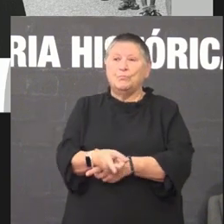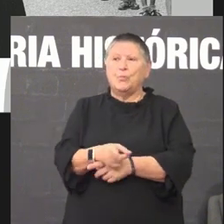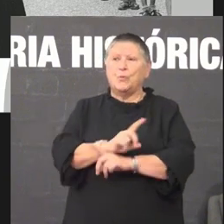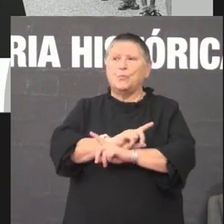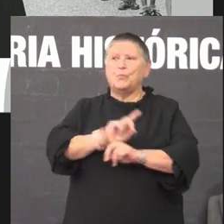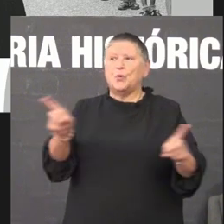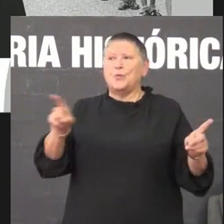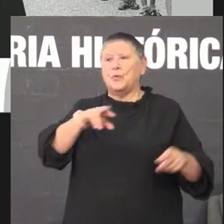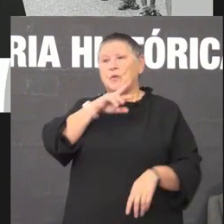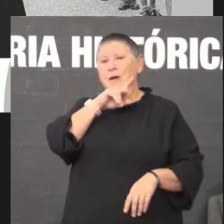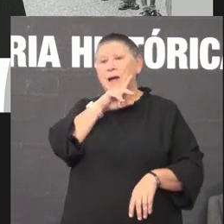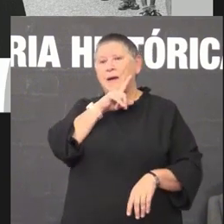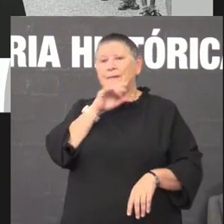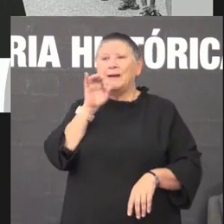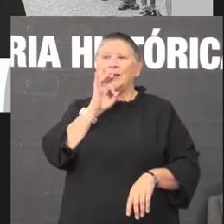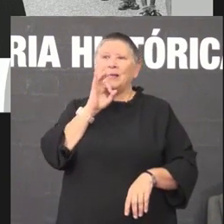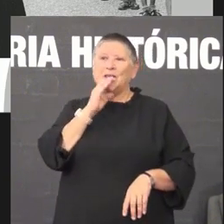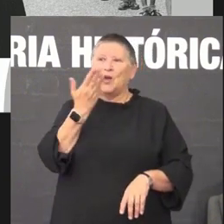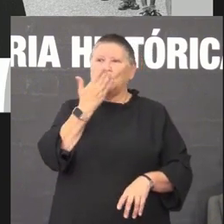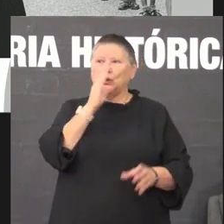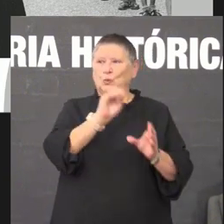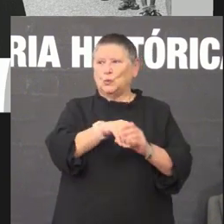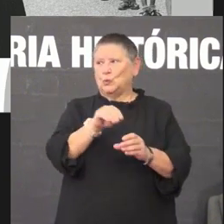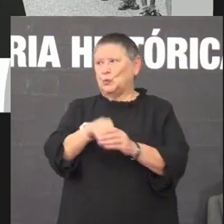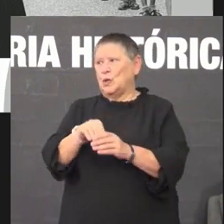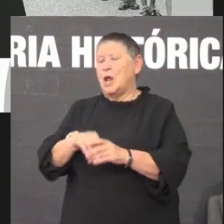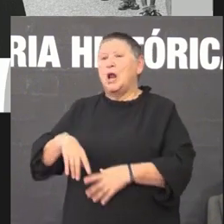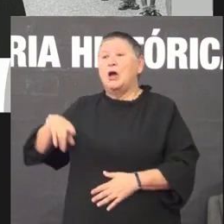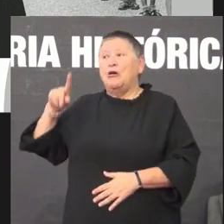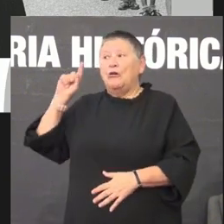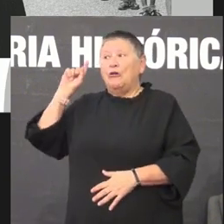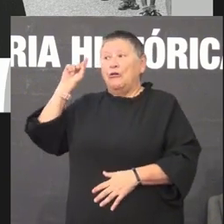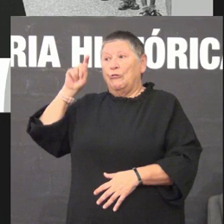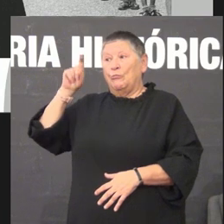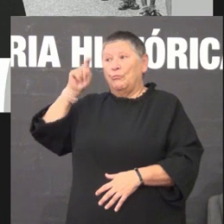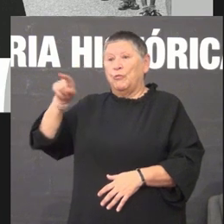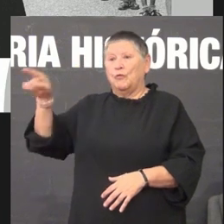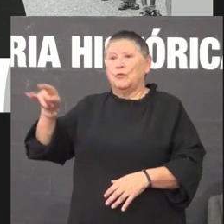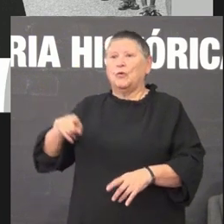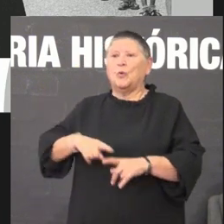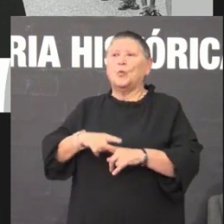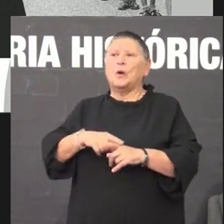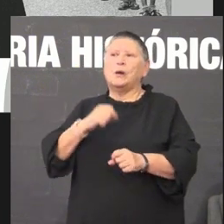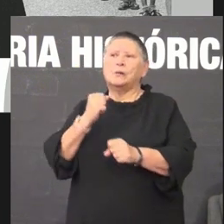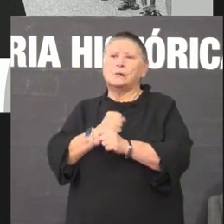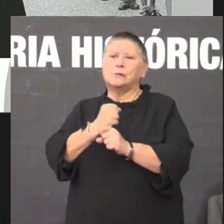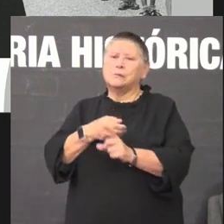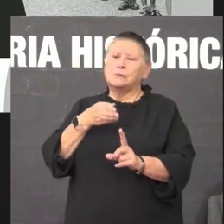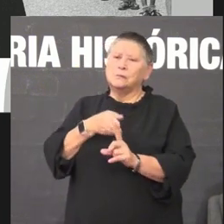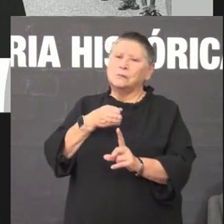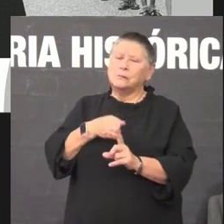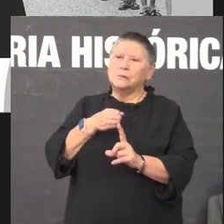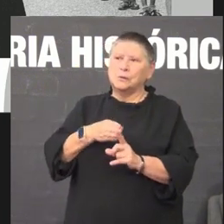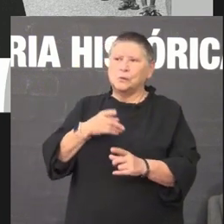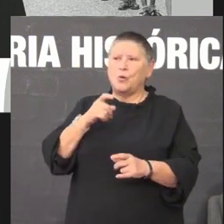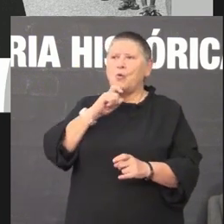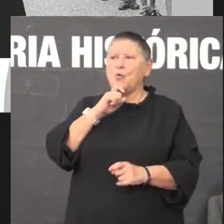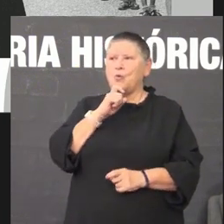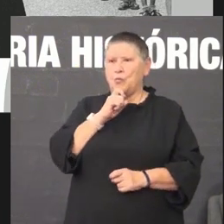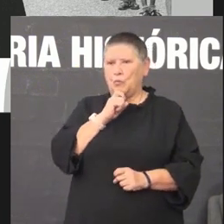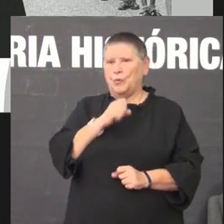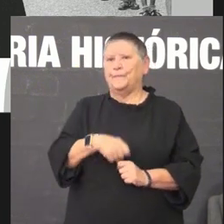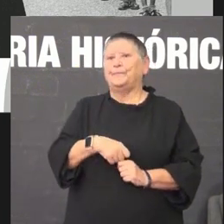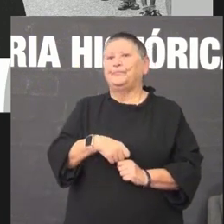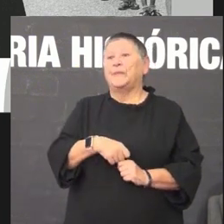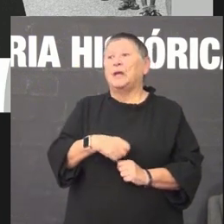provincia nas escolas de como o profesorado debería traballar nese sentido e tamén moitas